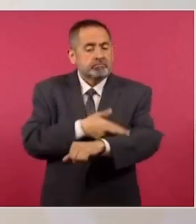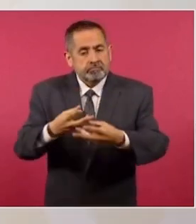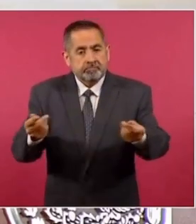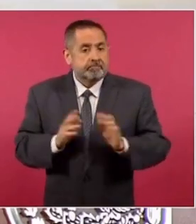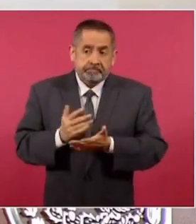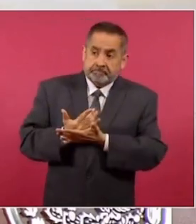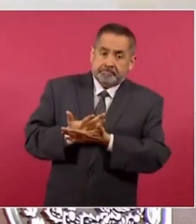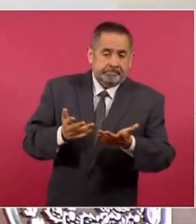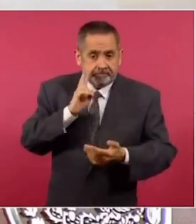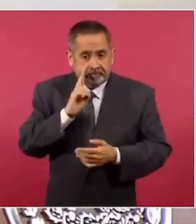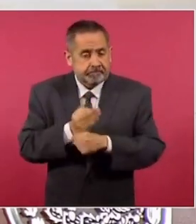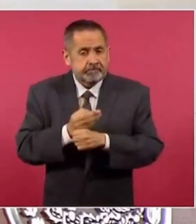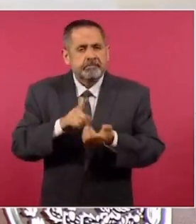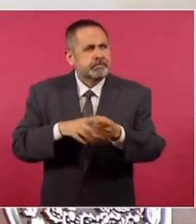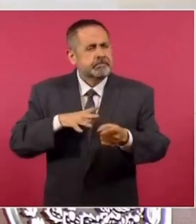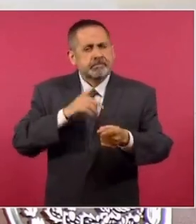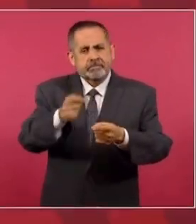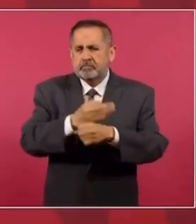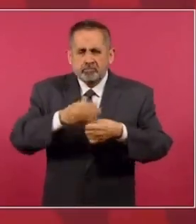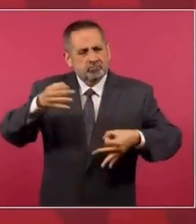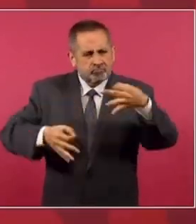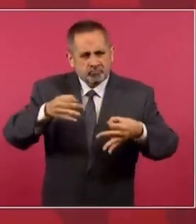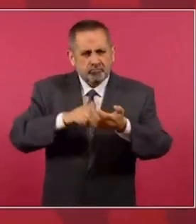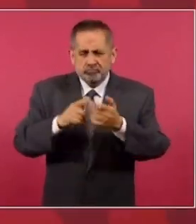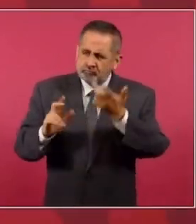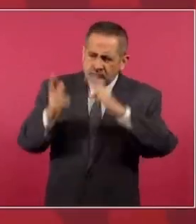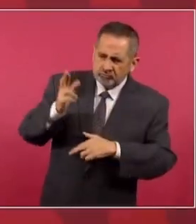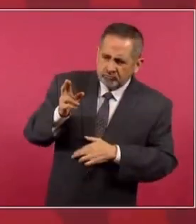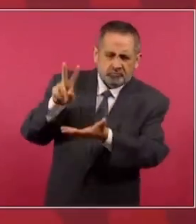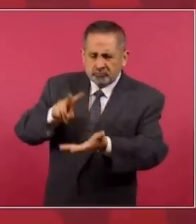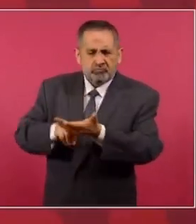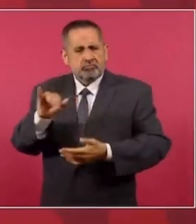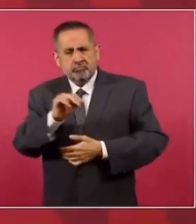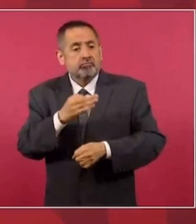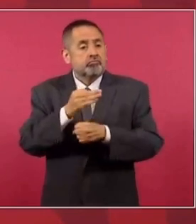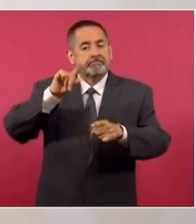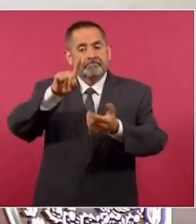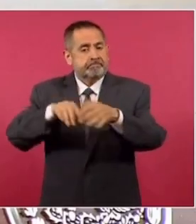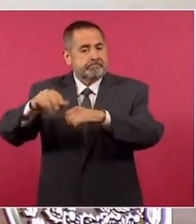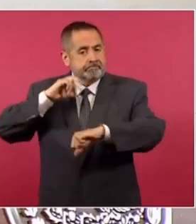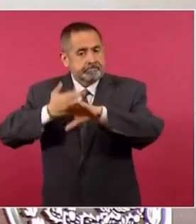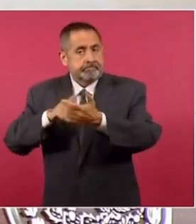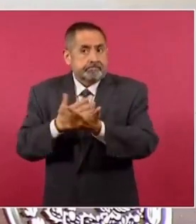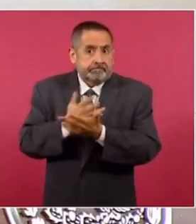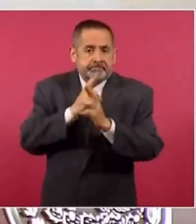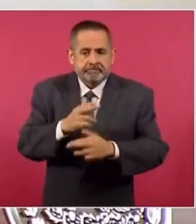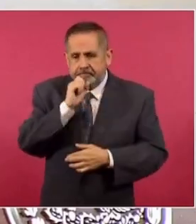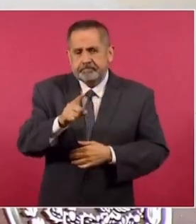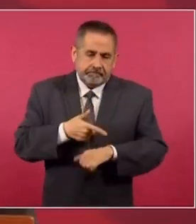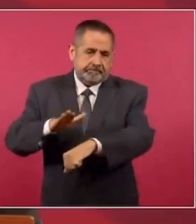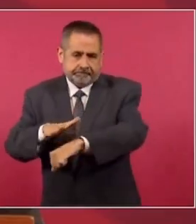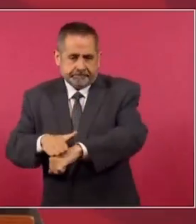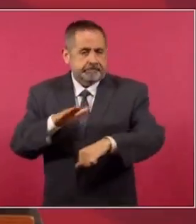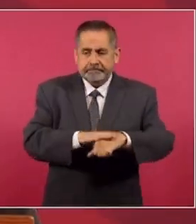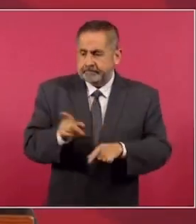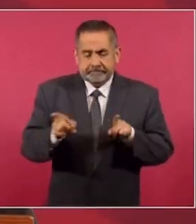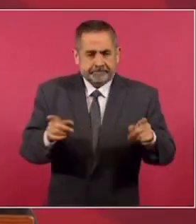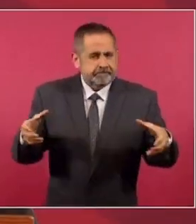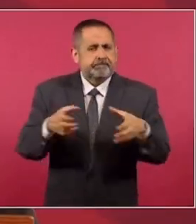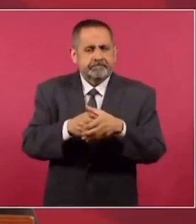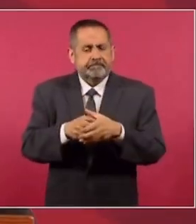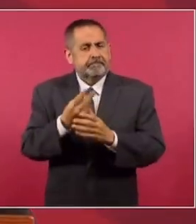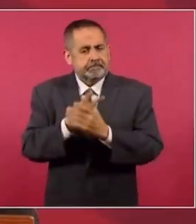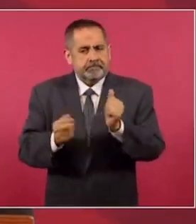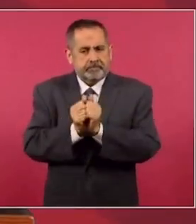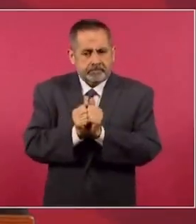partes. Y estamos en eso. Incluso había un litigio sobre la legalidad o no de la huelga. Todo eso está en manos de la Junta de Conciliación. Y pues también hacemos un llamado a que las partes puedan